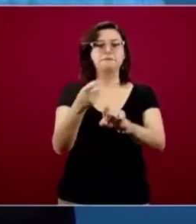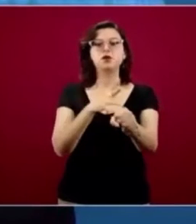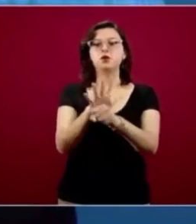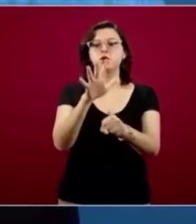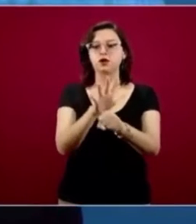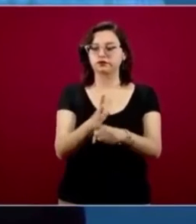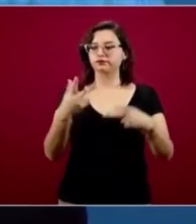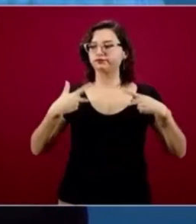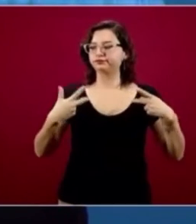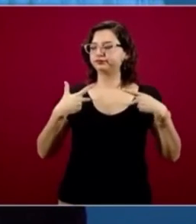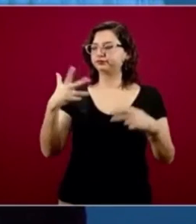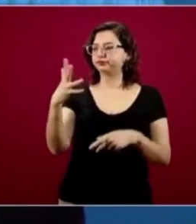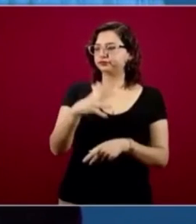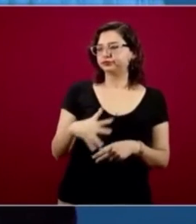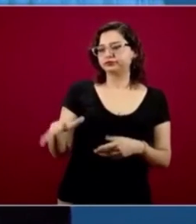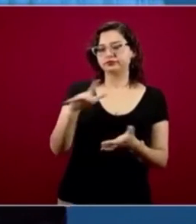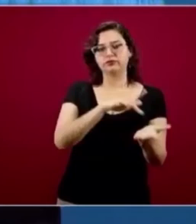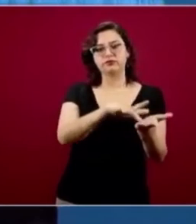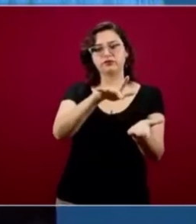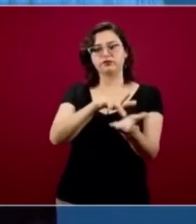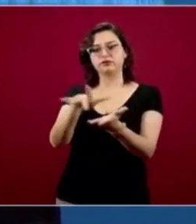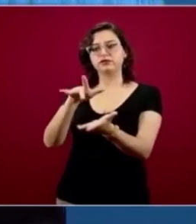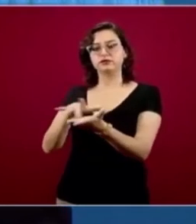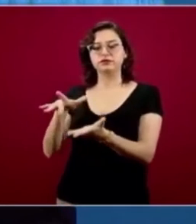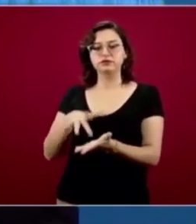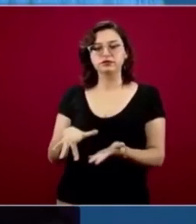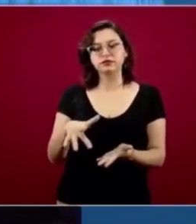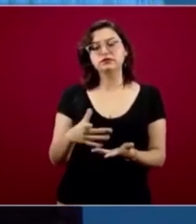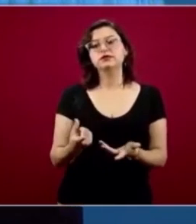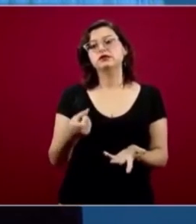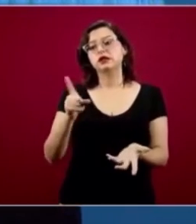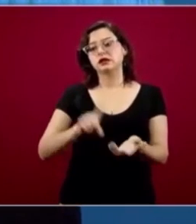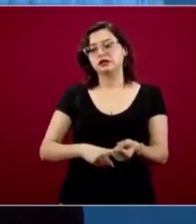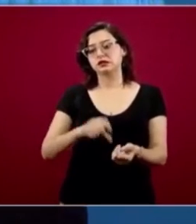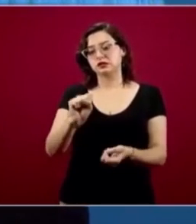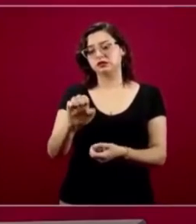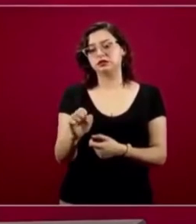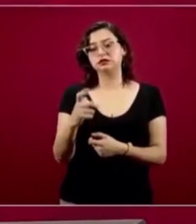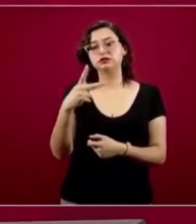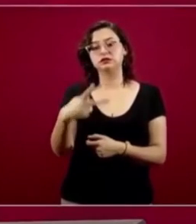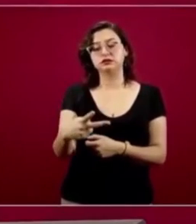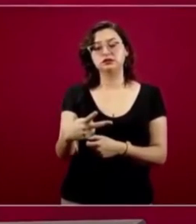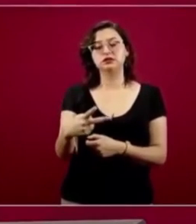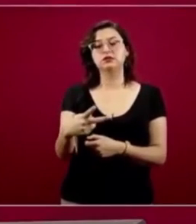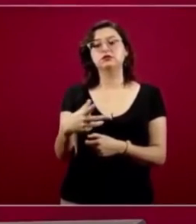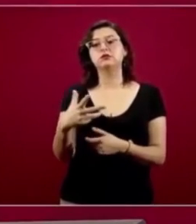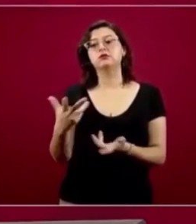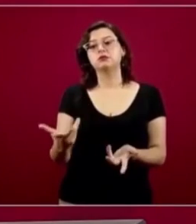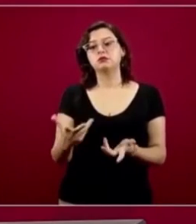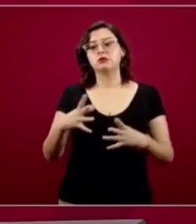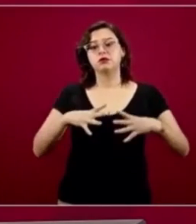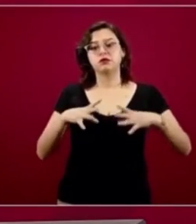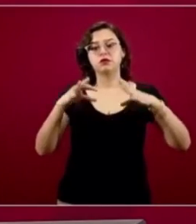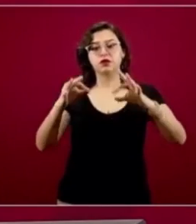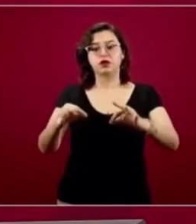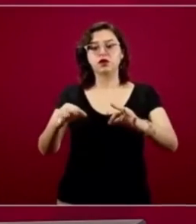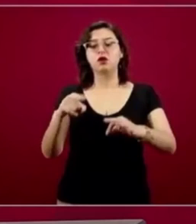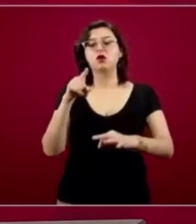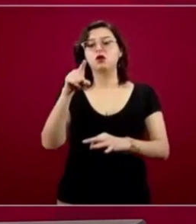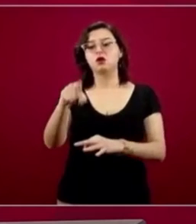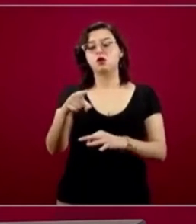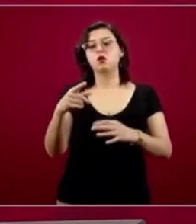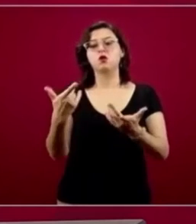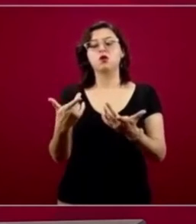población y dentro de la Secretaría de Educación Pública se creó un organismo descentralizado que